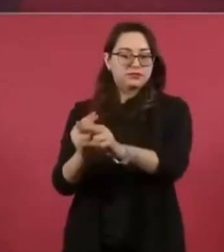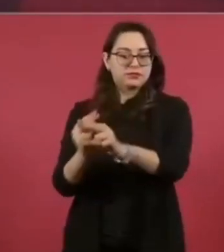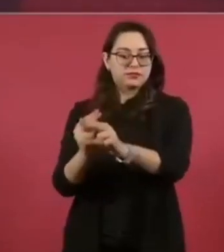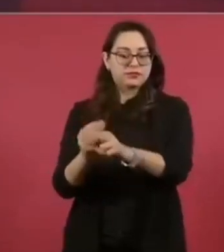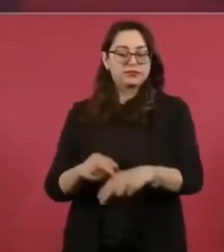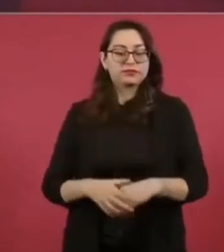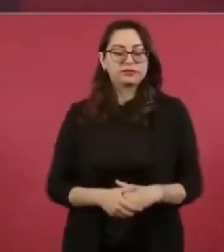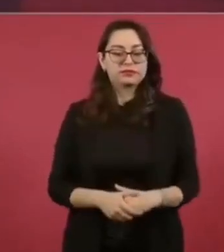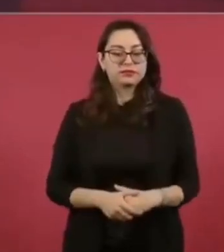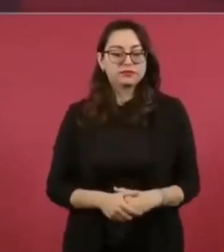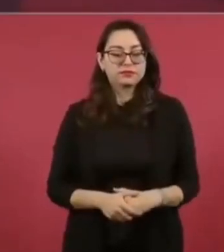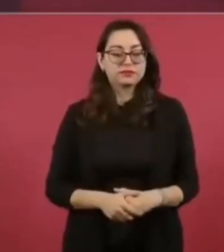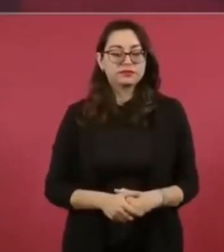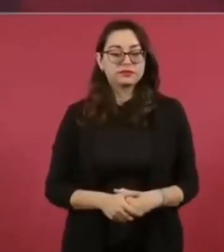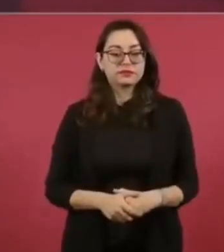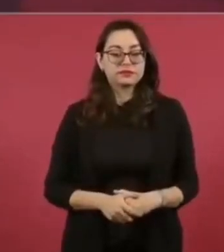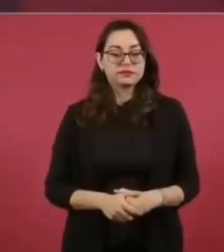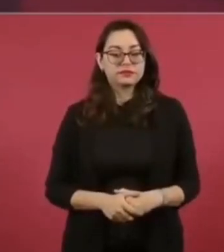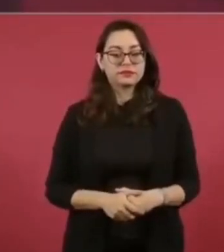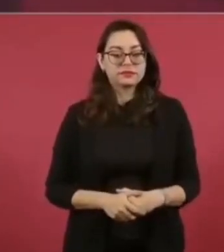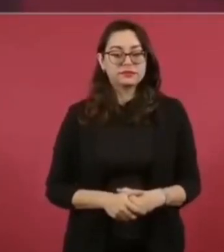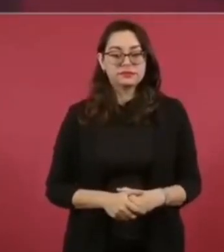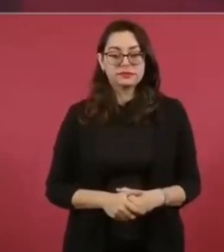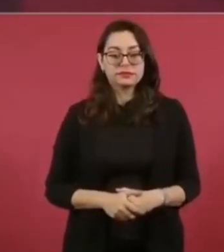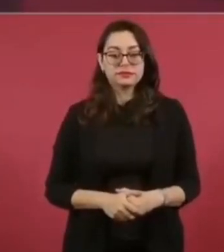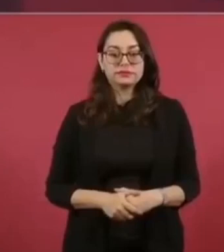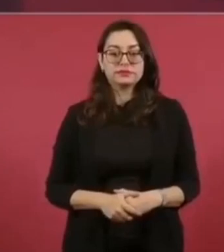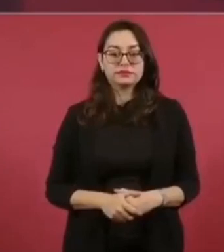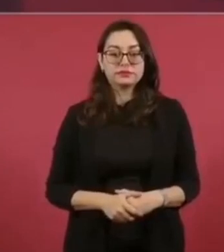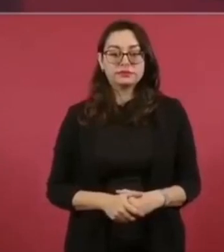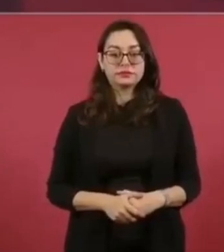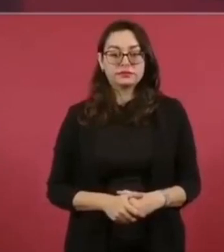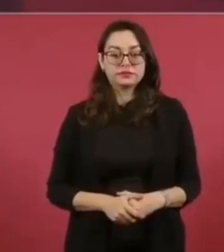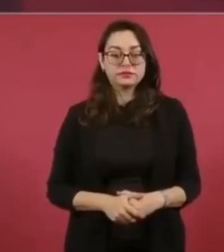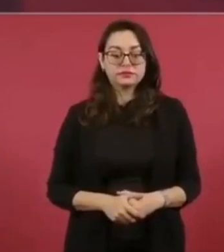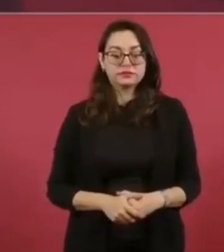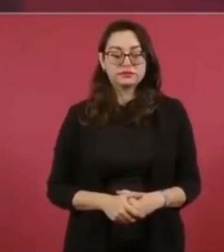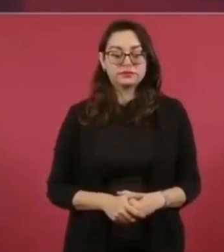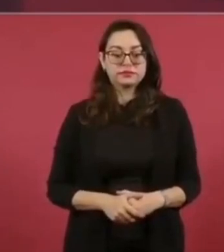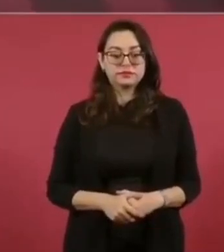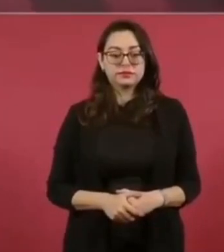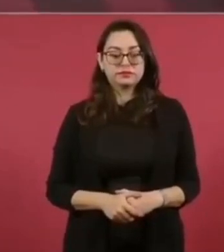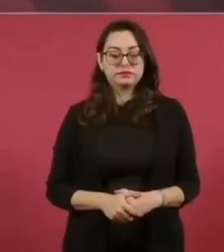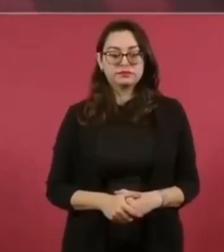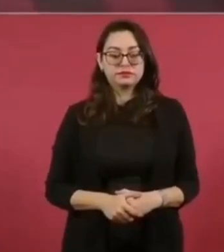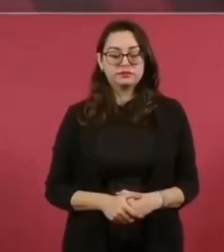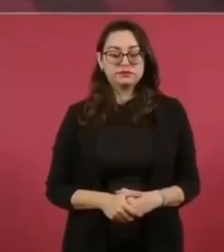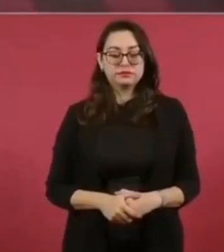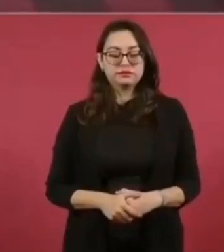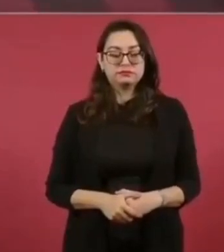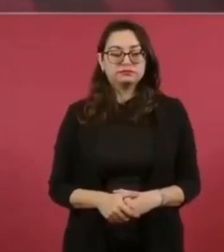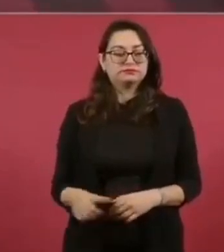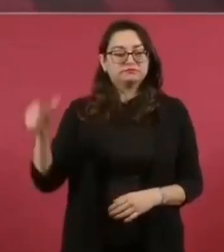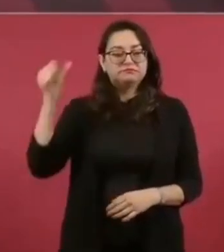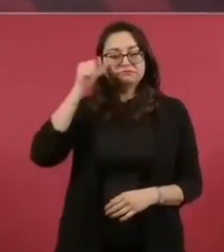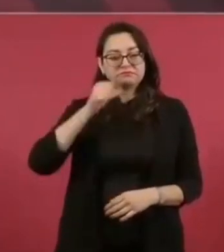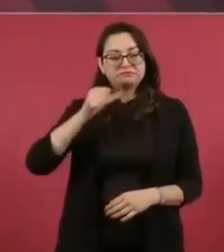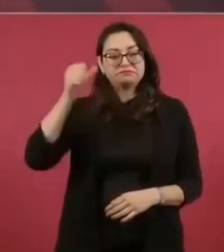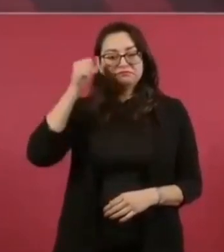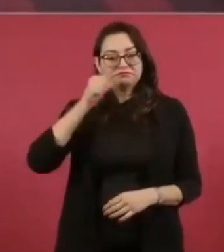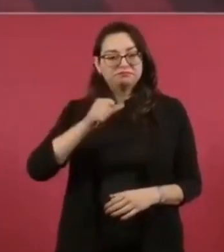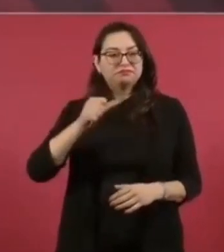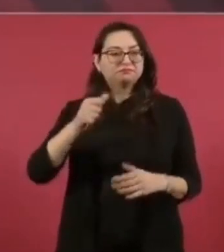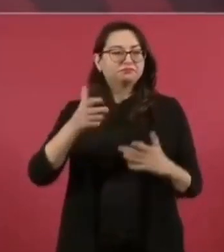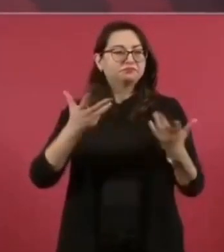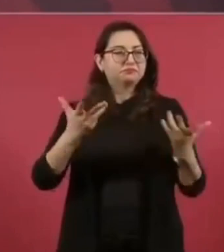siempre se sostuvo de que no se